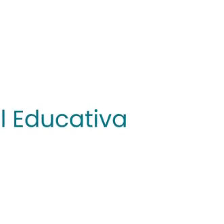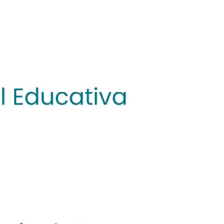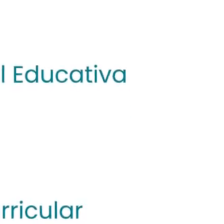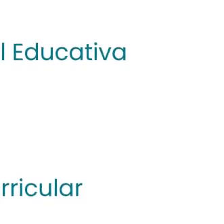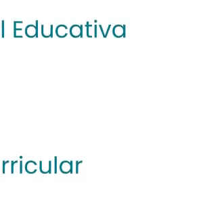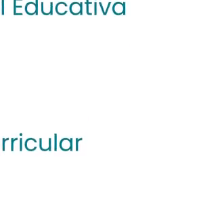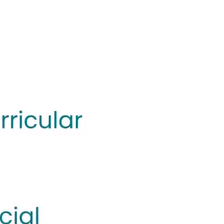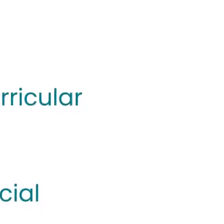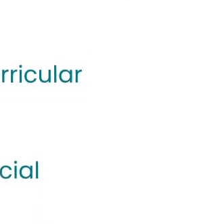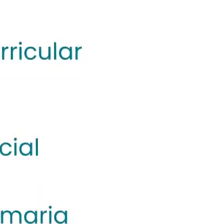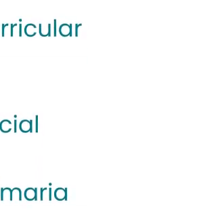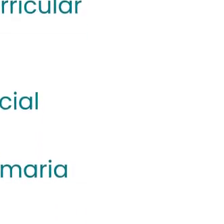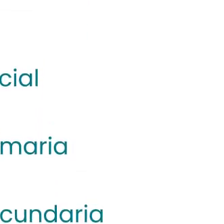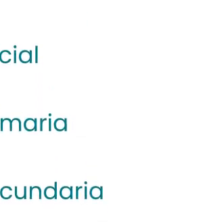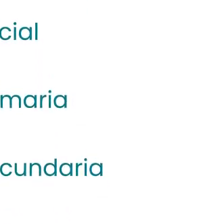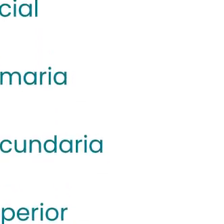busca cajas para nave espacial.